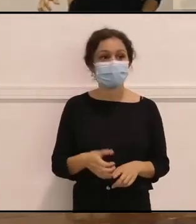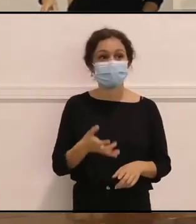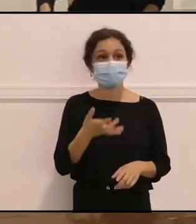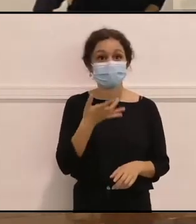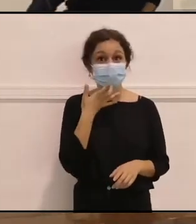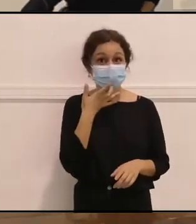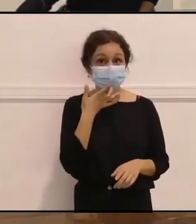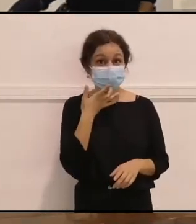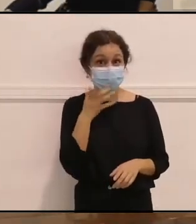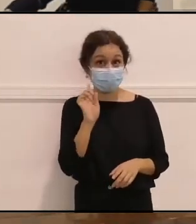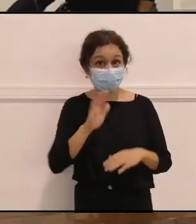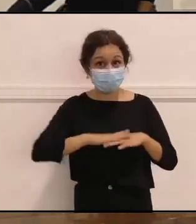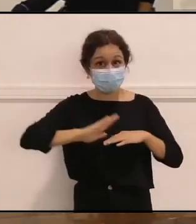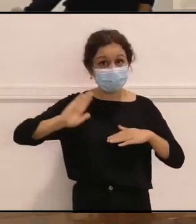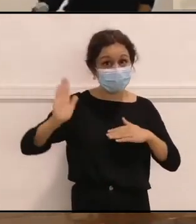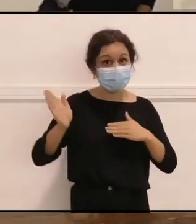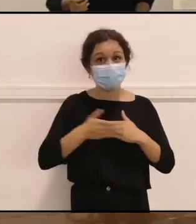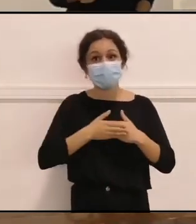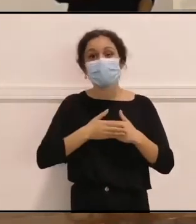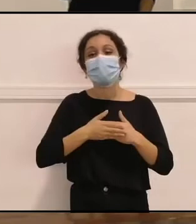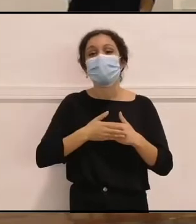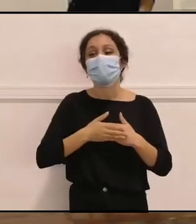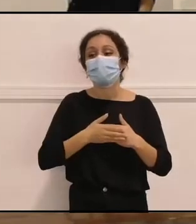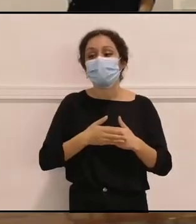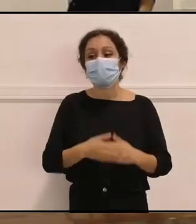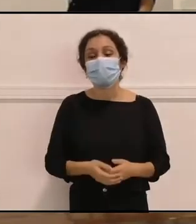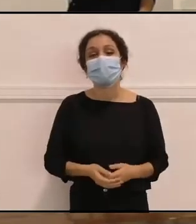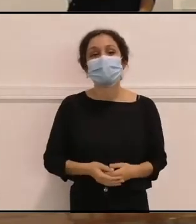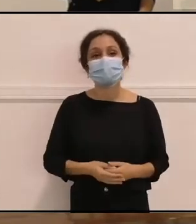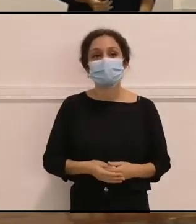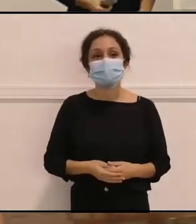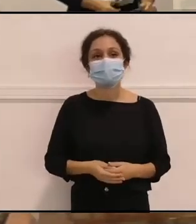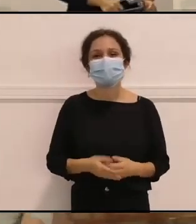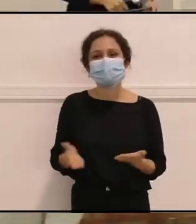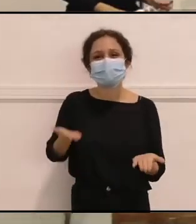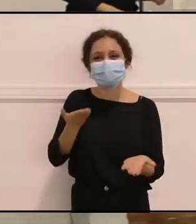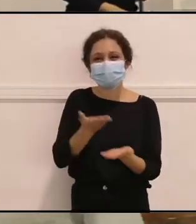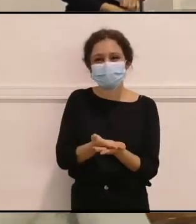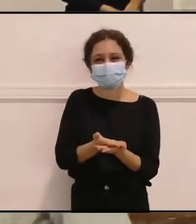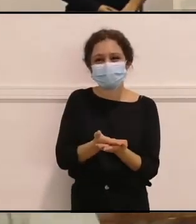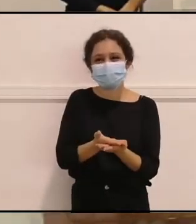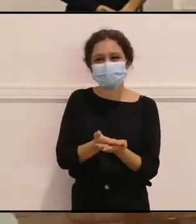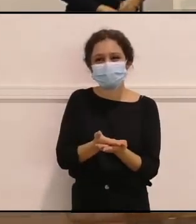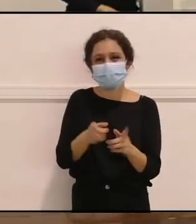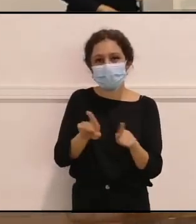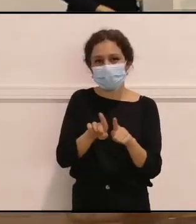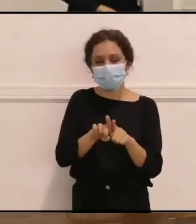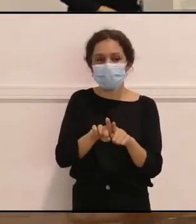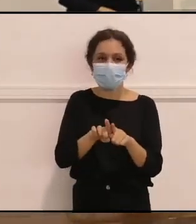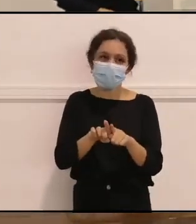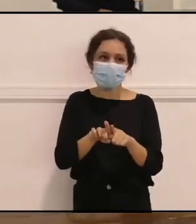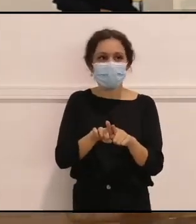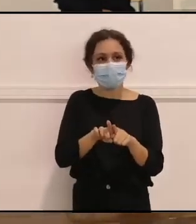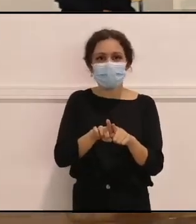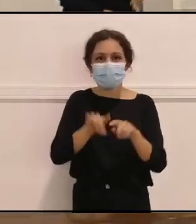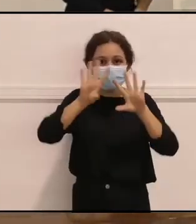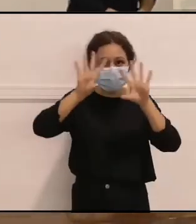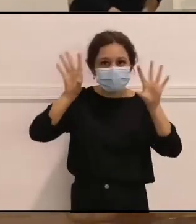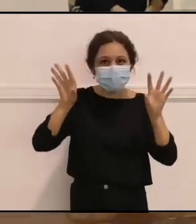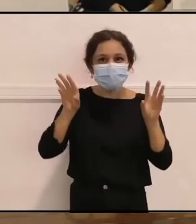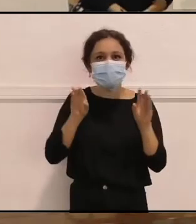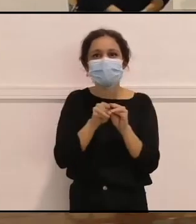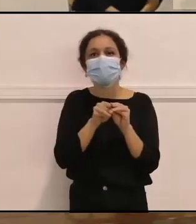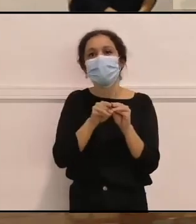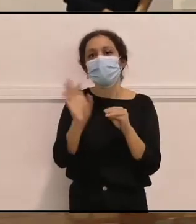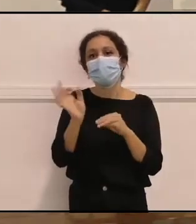Para ir cerrando, yo les pediría como a modo de una especie de síntesis final